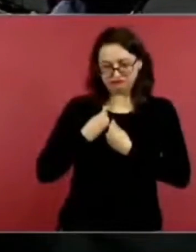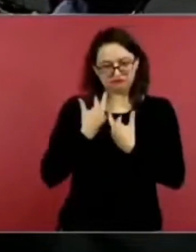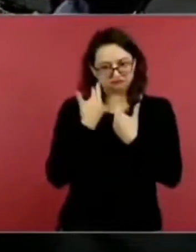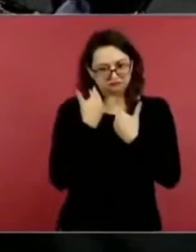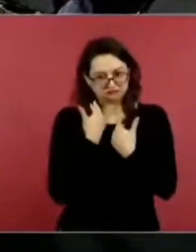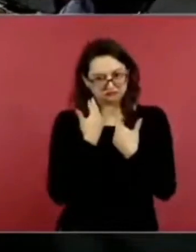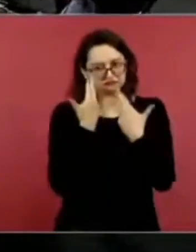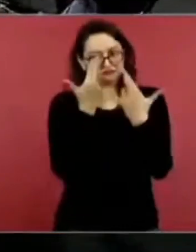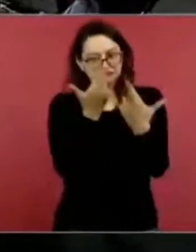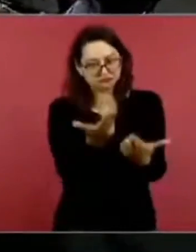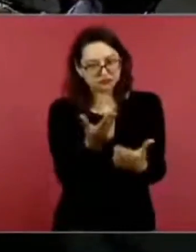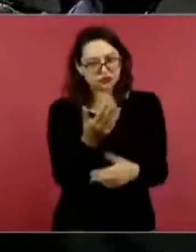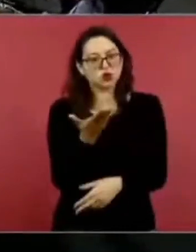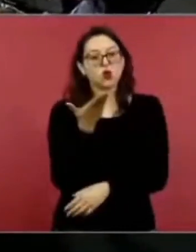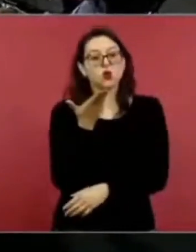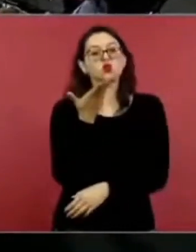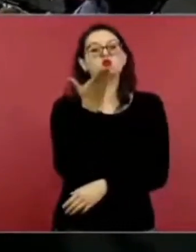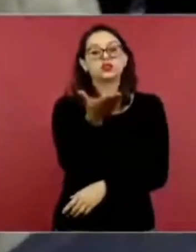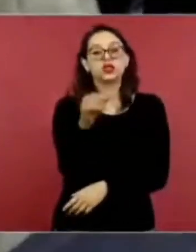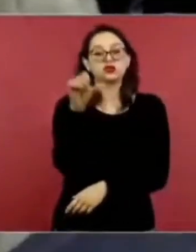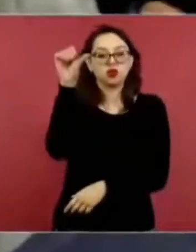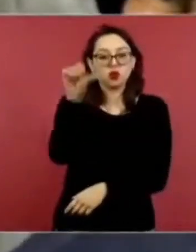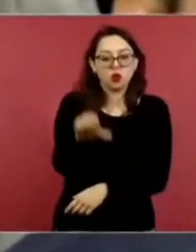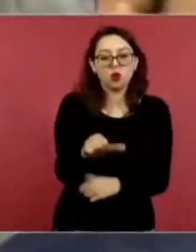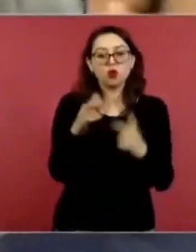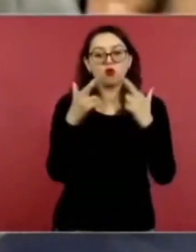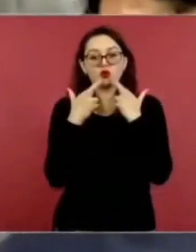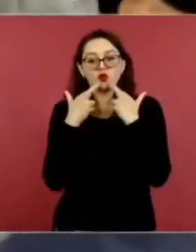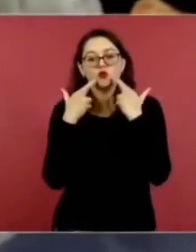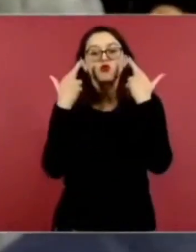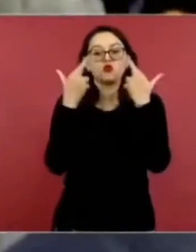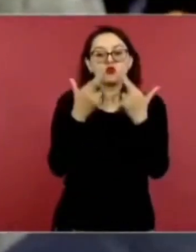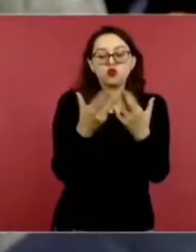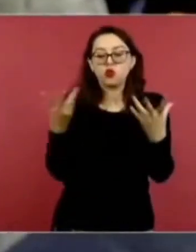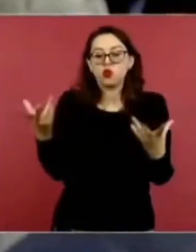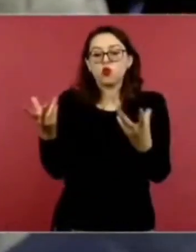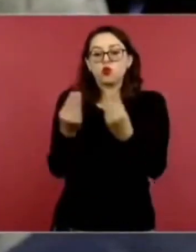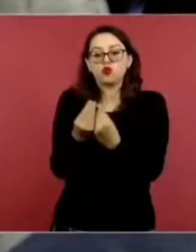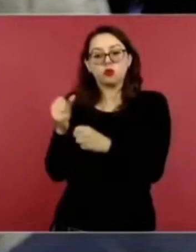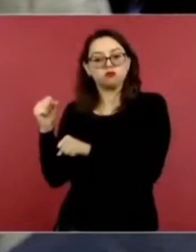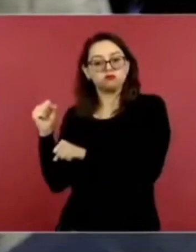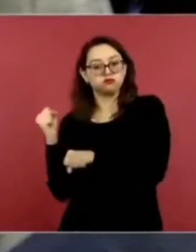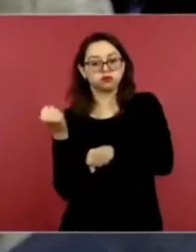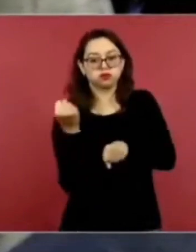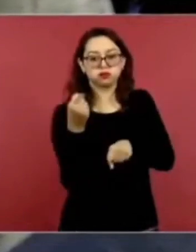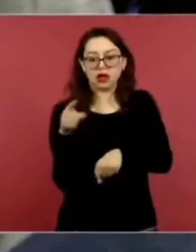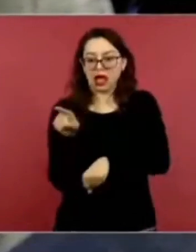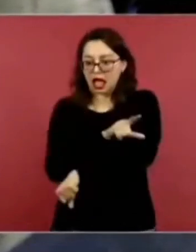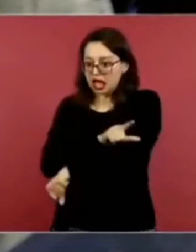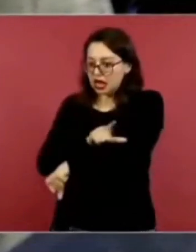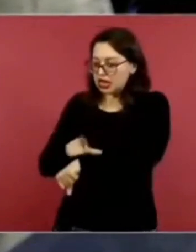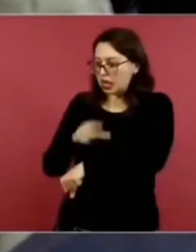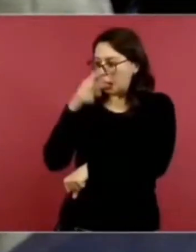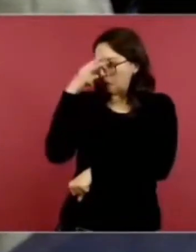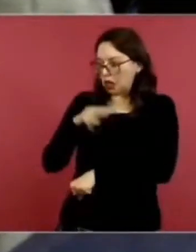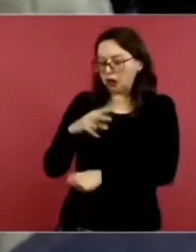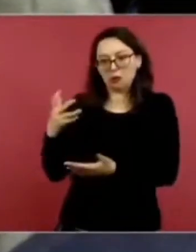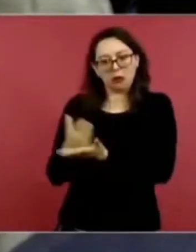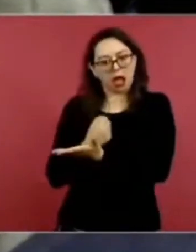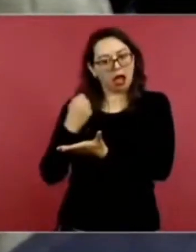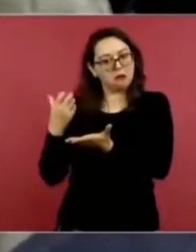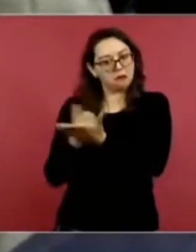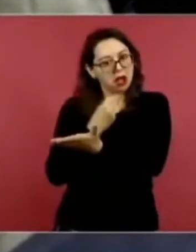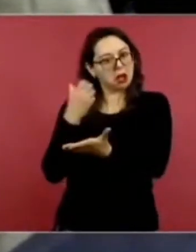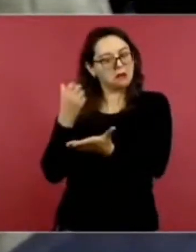Sabemos que hoy se va a reunir con algunos integrantes de esta selección que ha tenido pues muchos triunfos en el último año